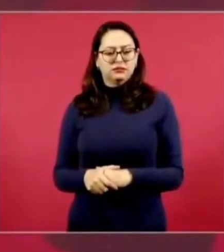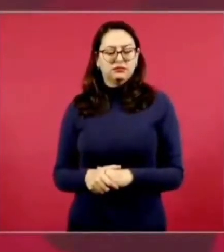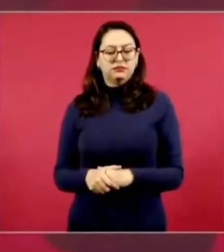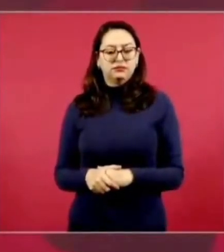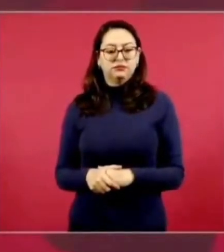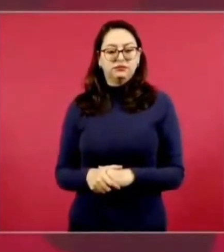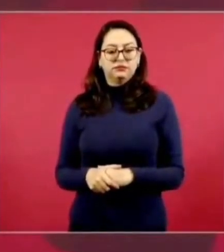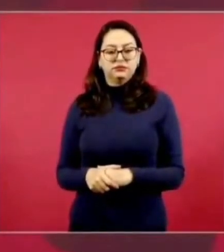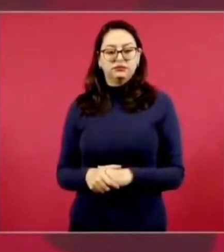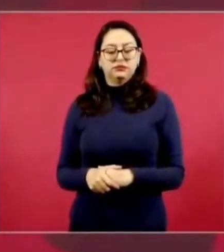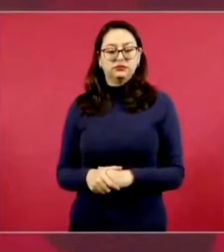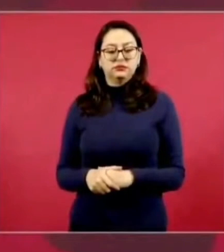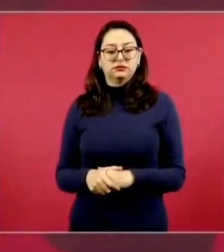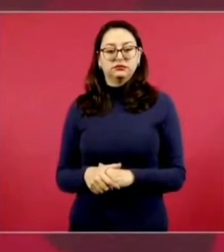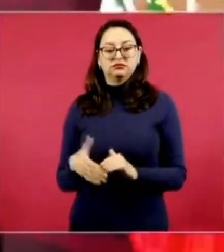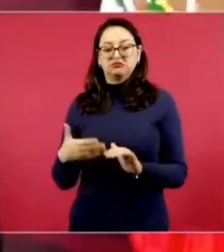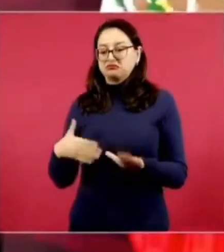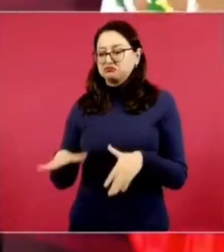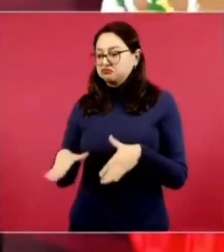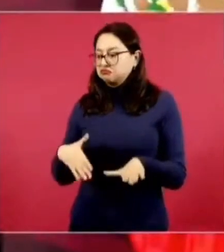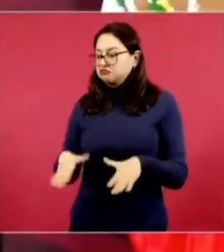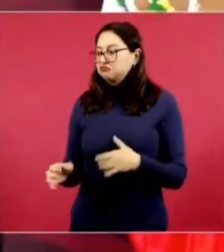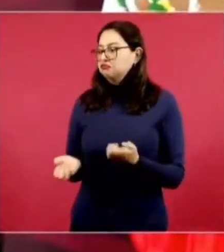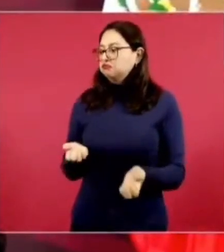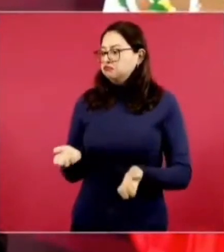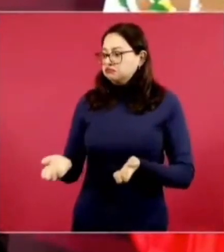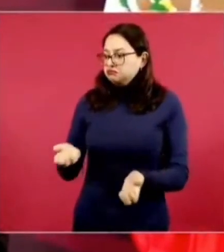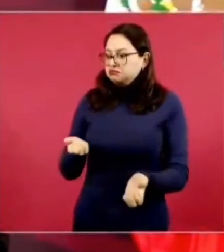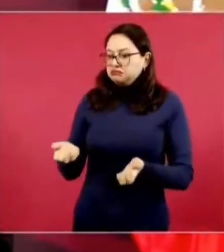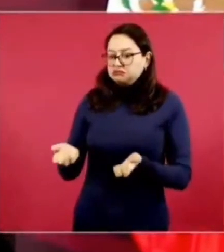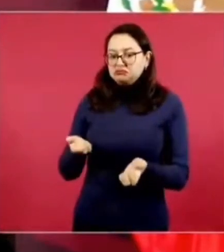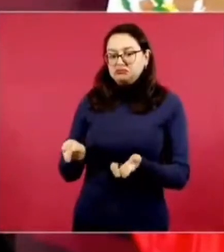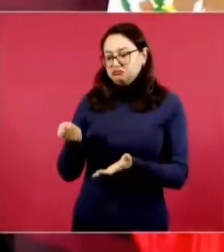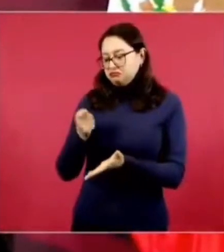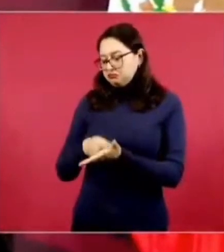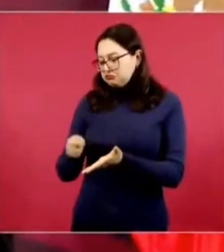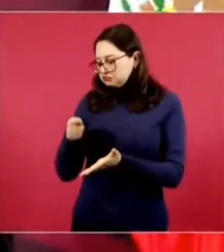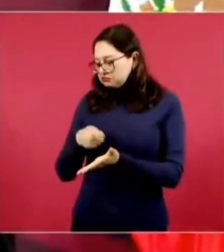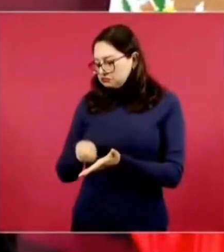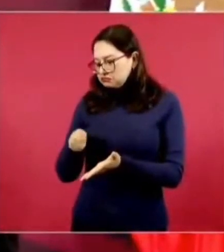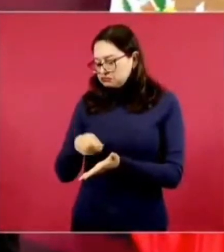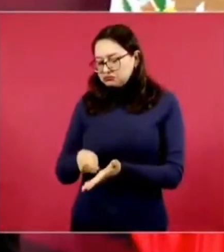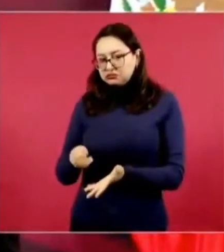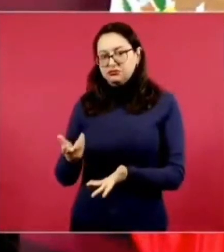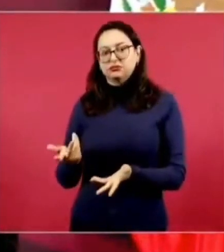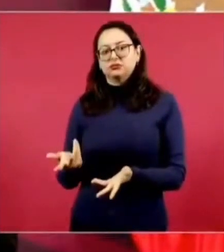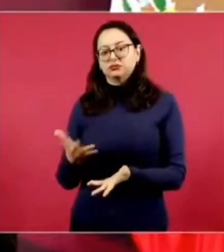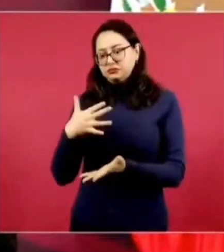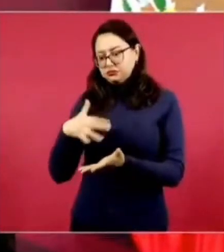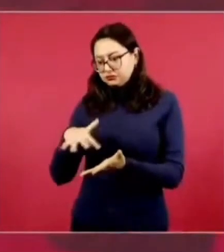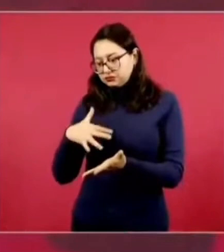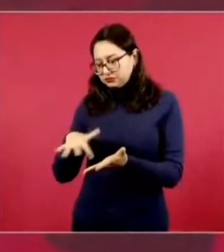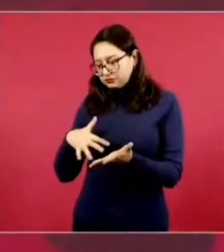hacer ejercicio escribir leer